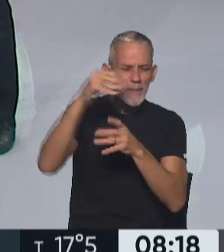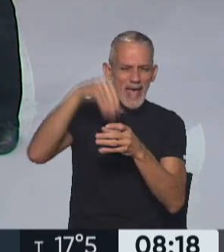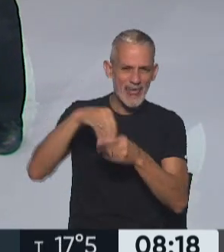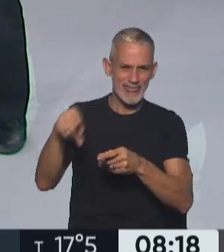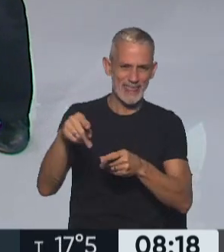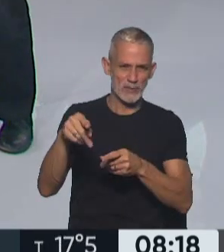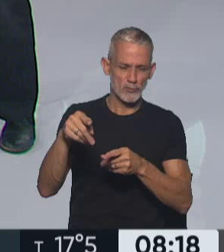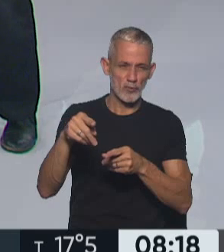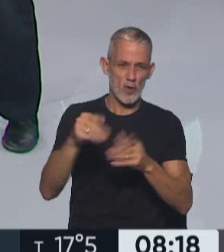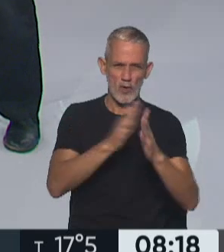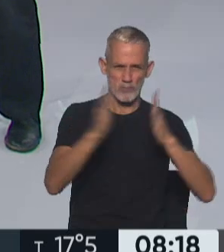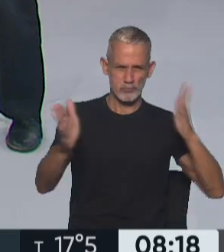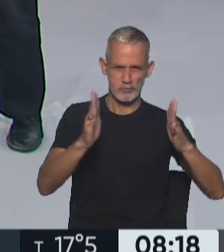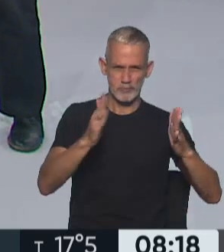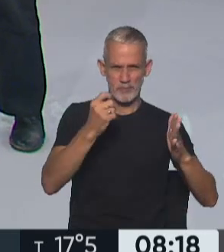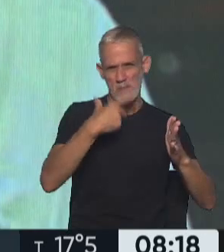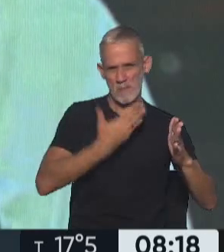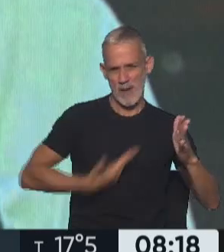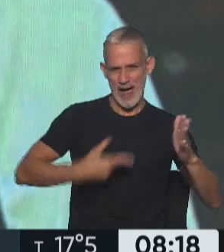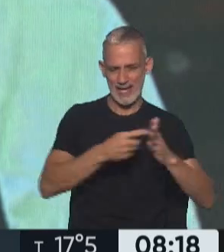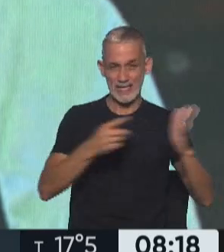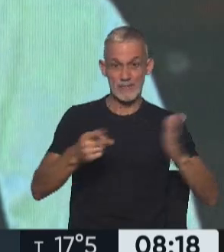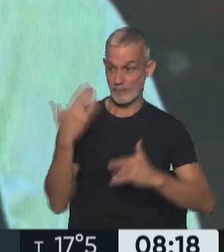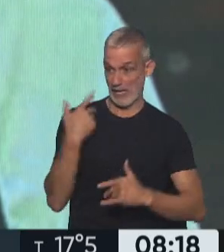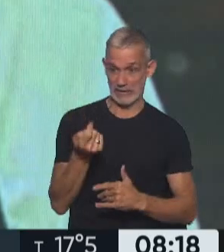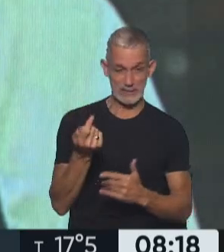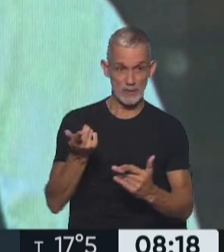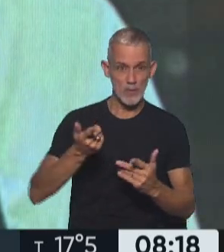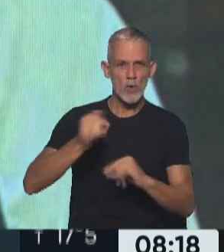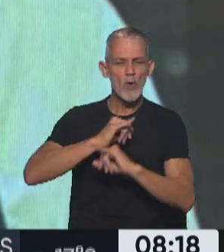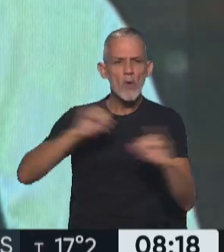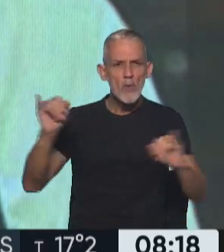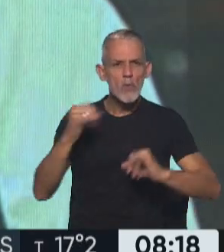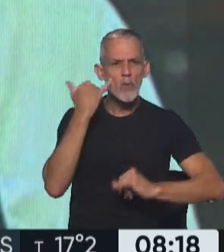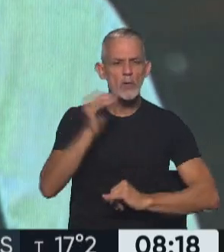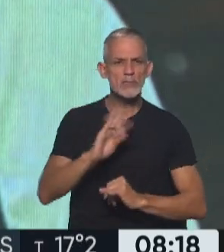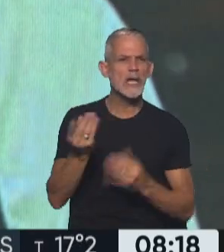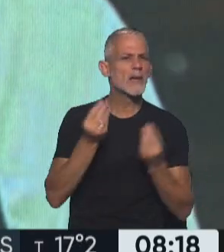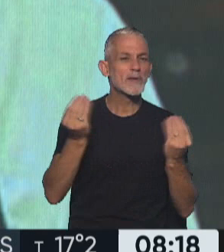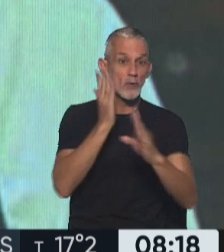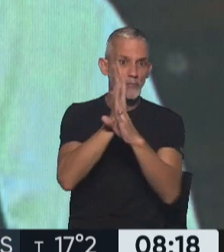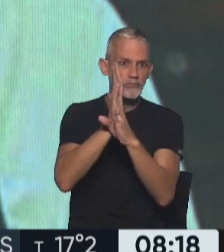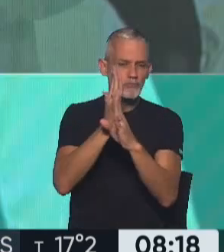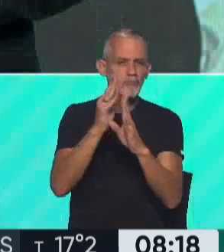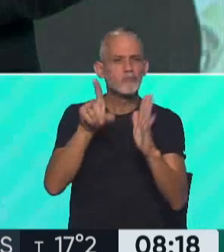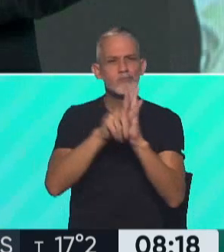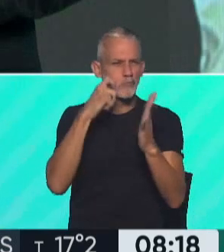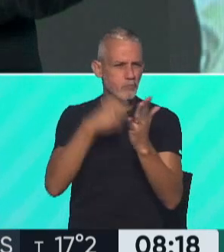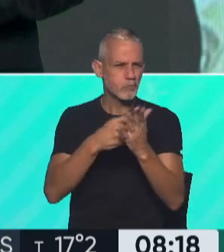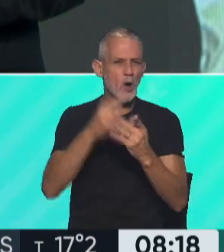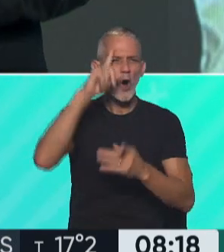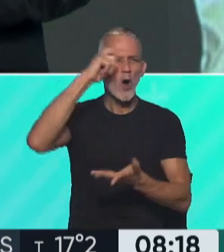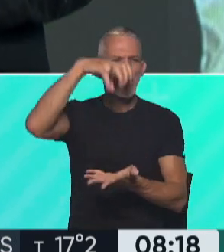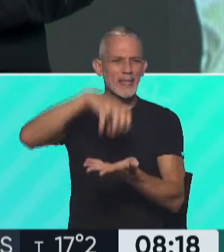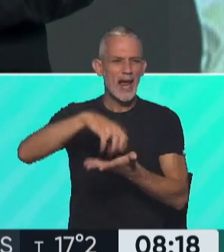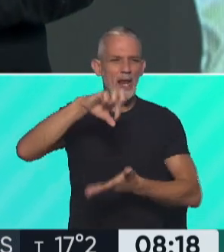se llevaron adelante durante la gestión anterior. En las últimas horas surgió específicamente un episodio de espionaje ilegal en el Hospital